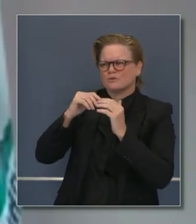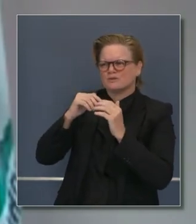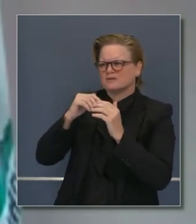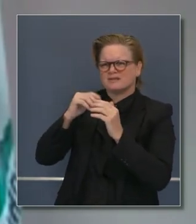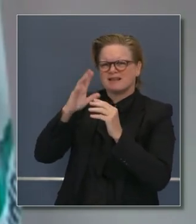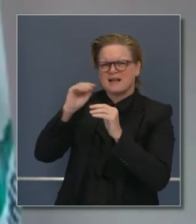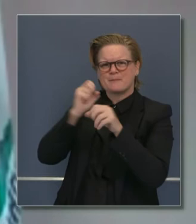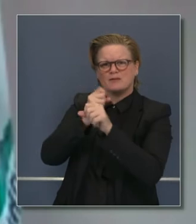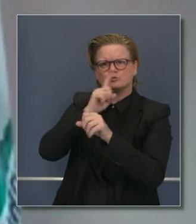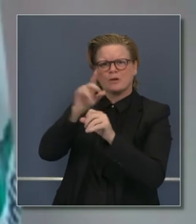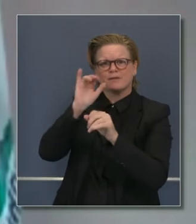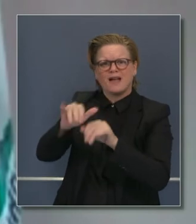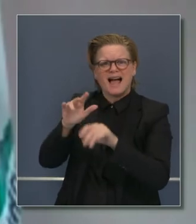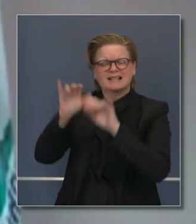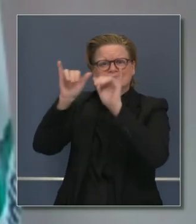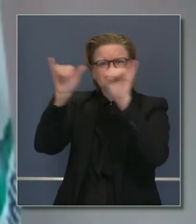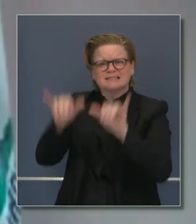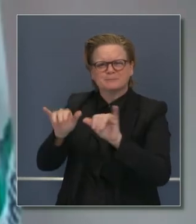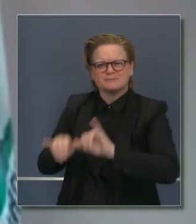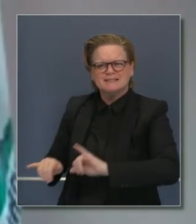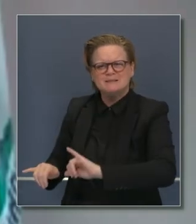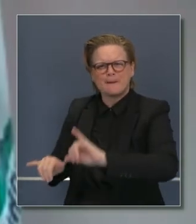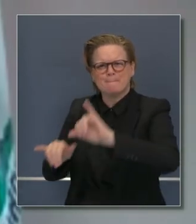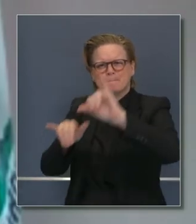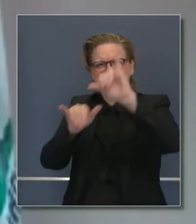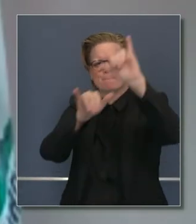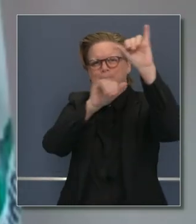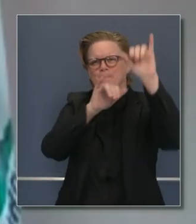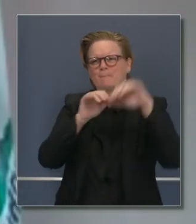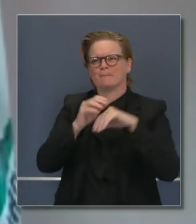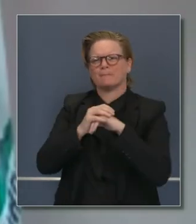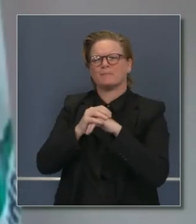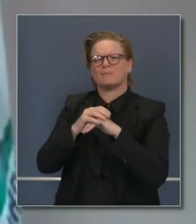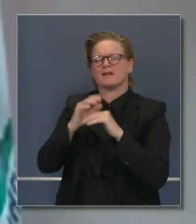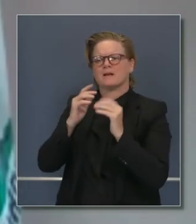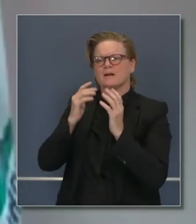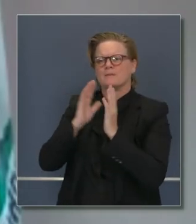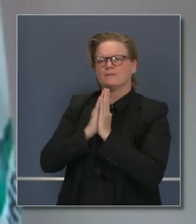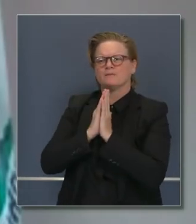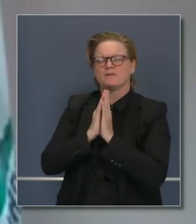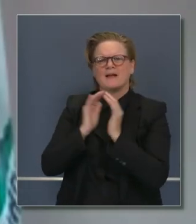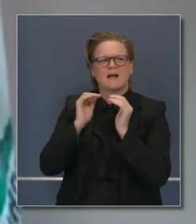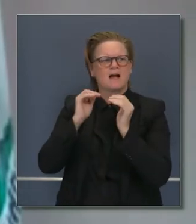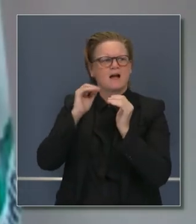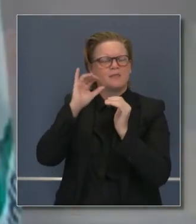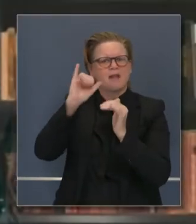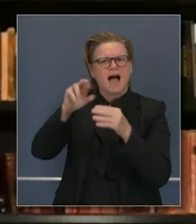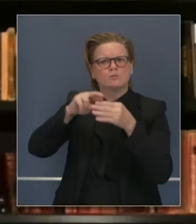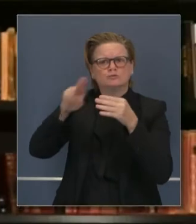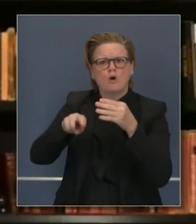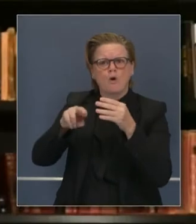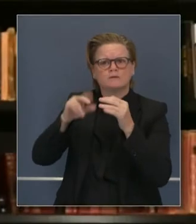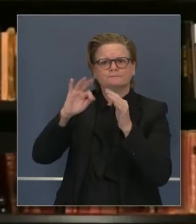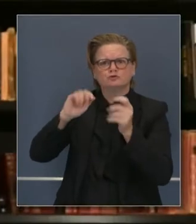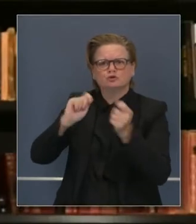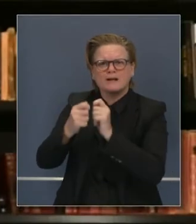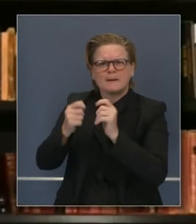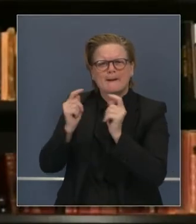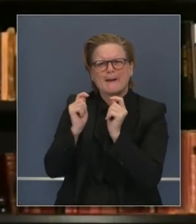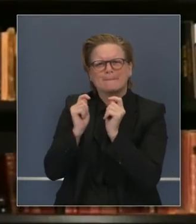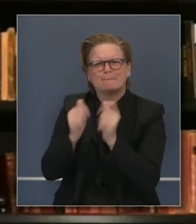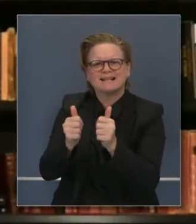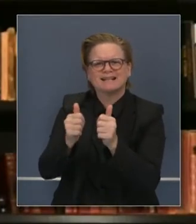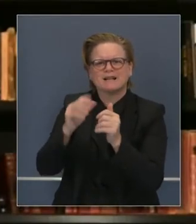valiéndonos de estos mismos sistemas para asegurarnos de que californianos reciban su atención médica de la forma más rápida y segura.